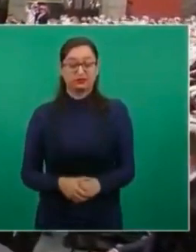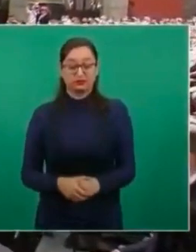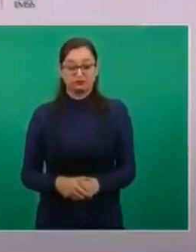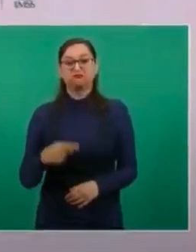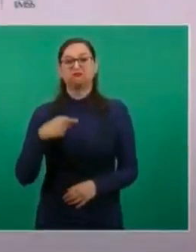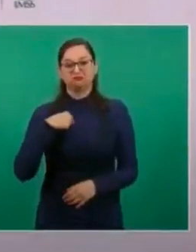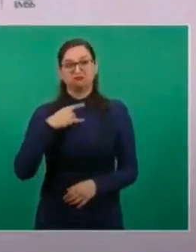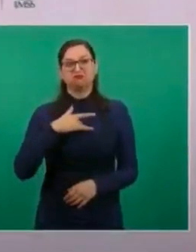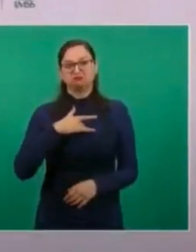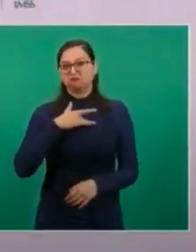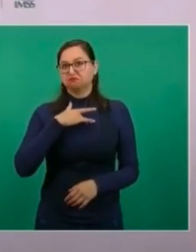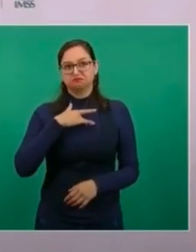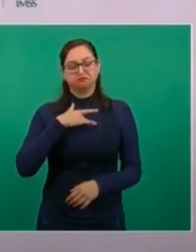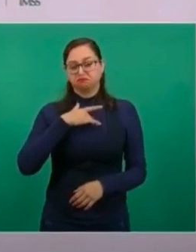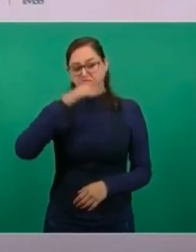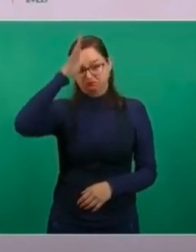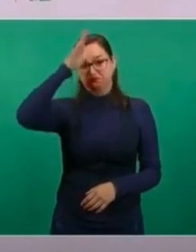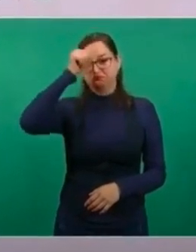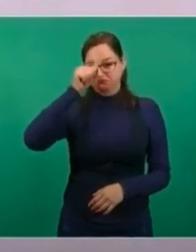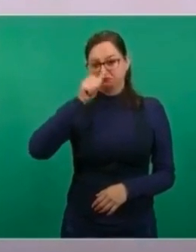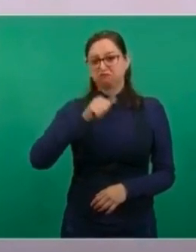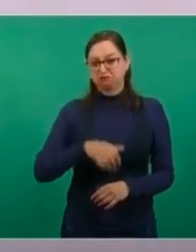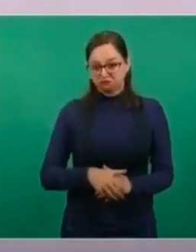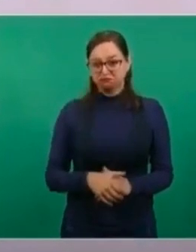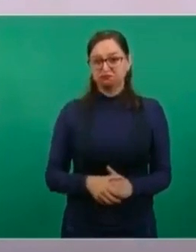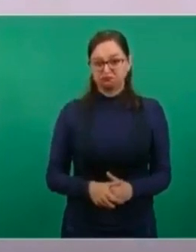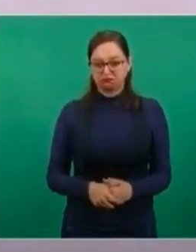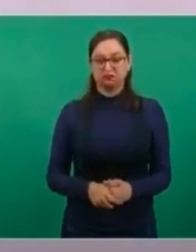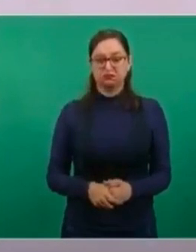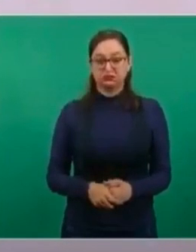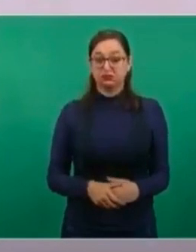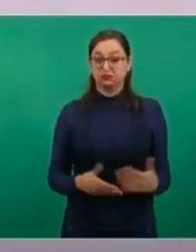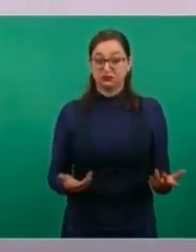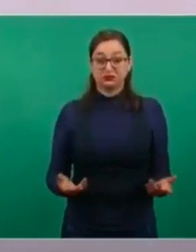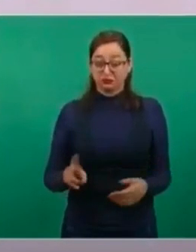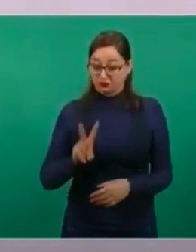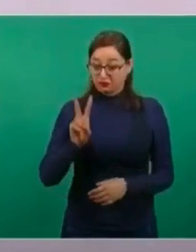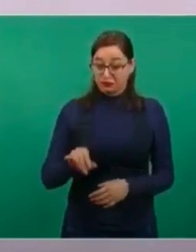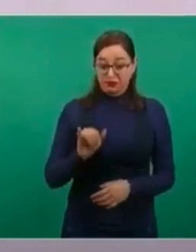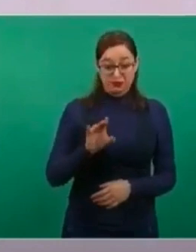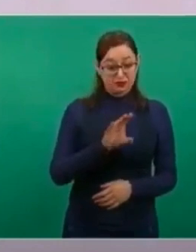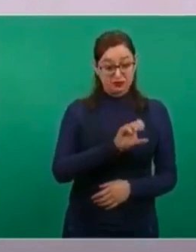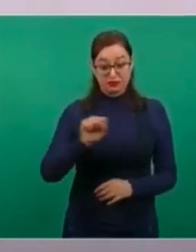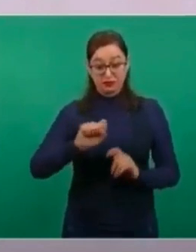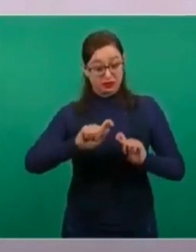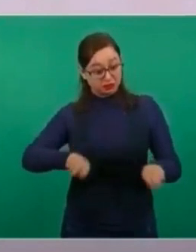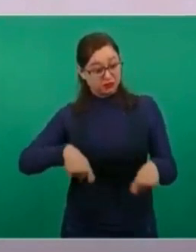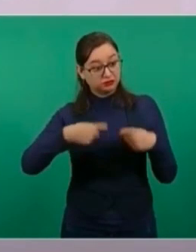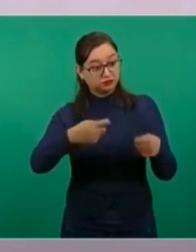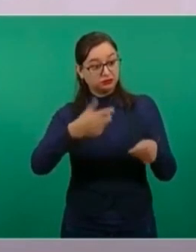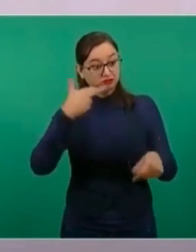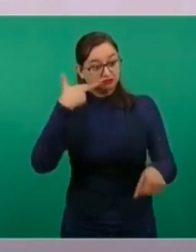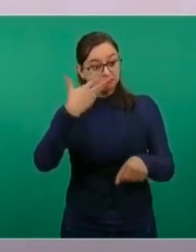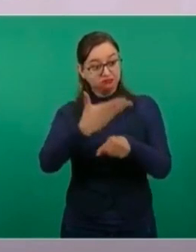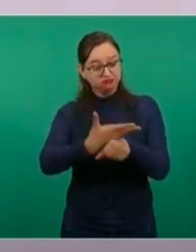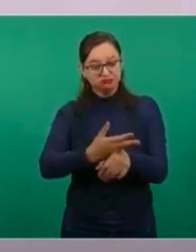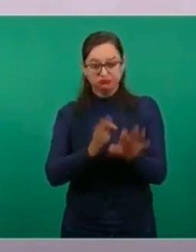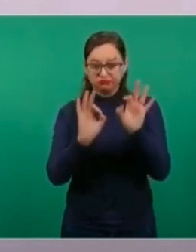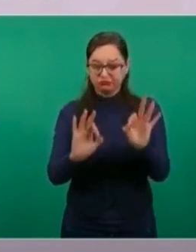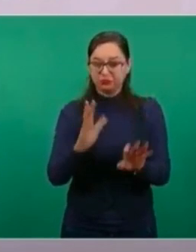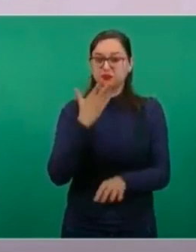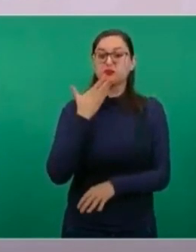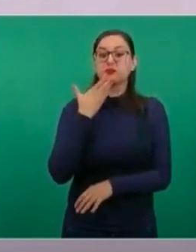de acuerdo en que el IMSS está en muy buenas manos. Es muy